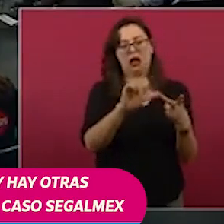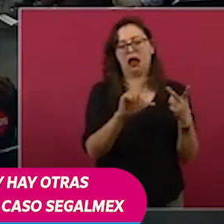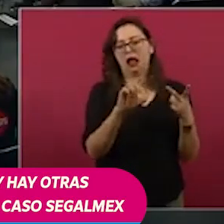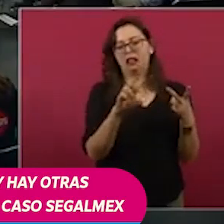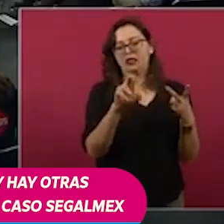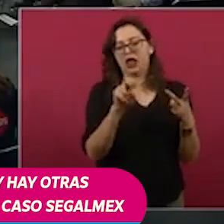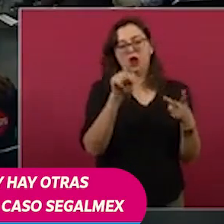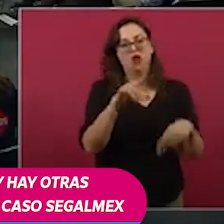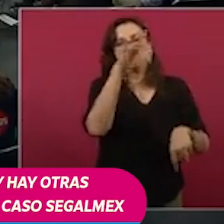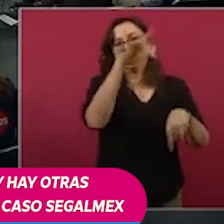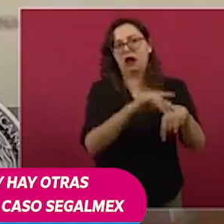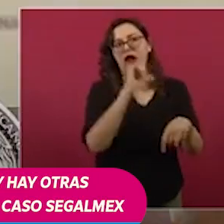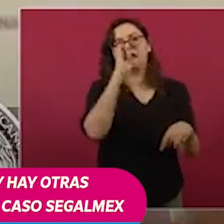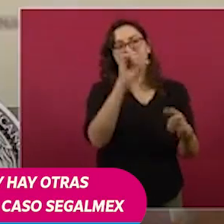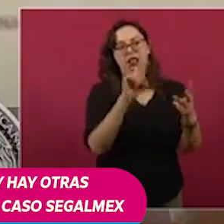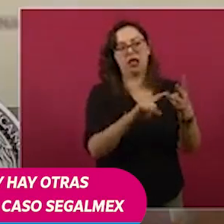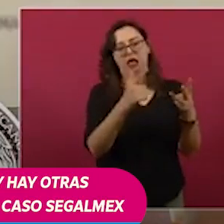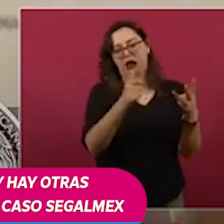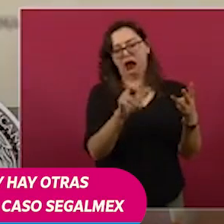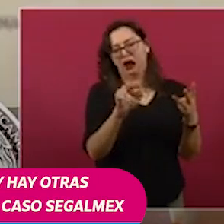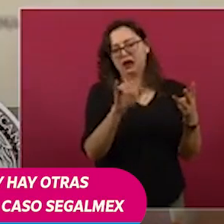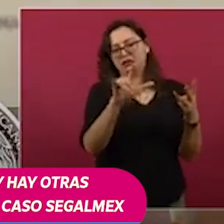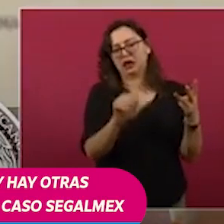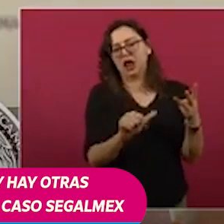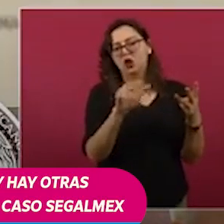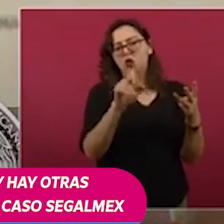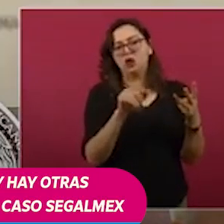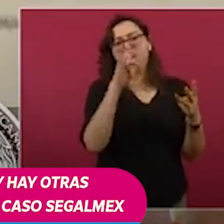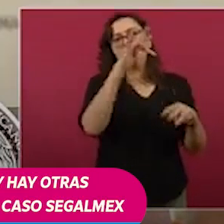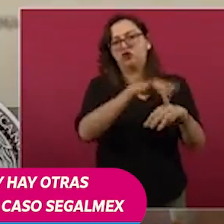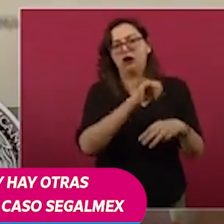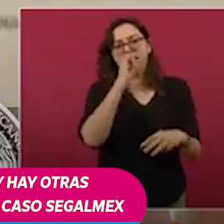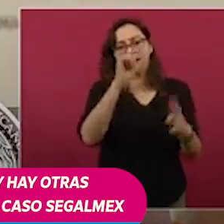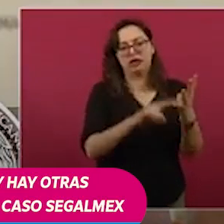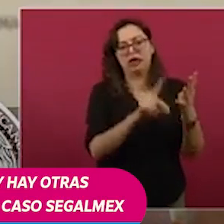Carcialuna no se toca, la DEA no se toca.